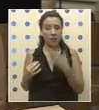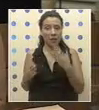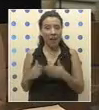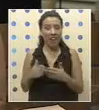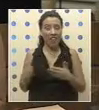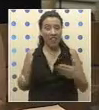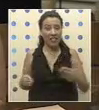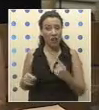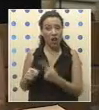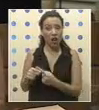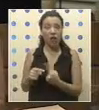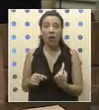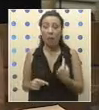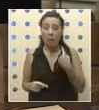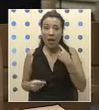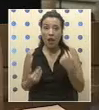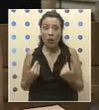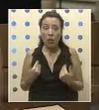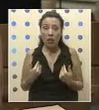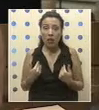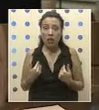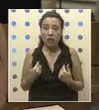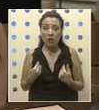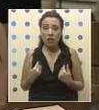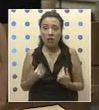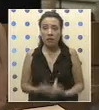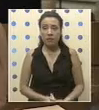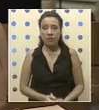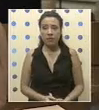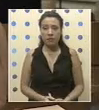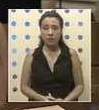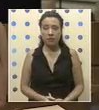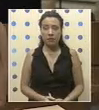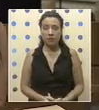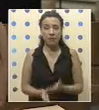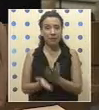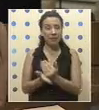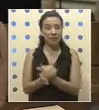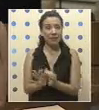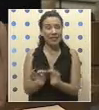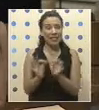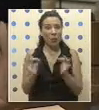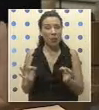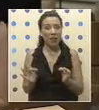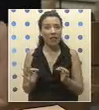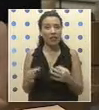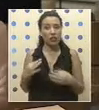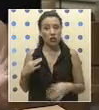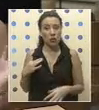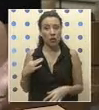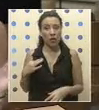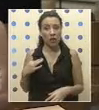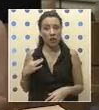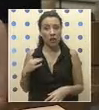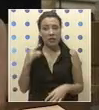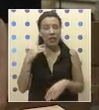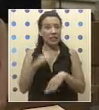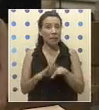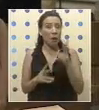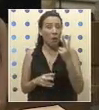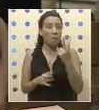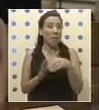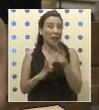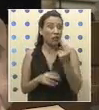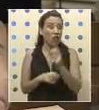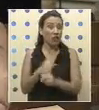vecinos de Recoleta se ven perjudicados, porque quiero decirle, Presidente, que aquí el plan de seguridad ciudadana ya ha instaurado por más de 12 años,